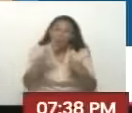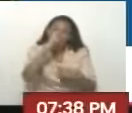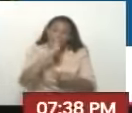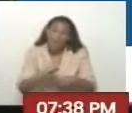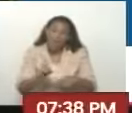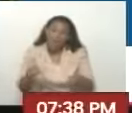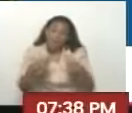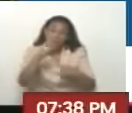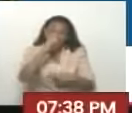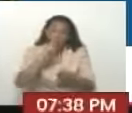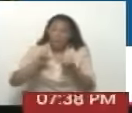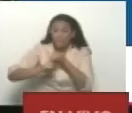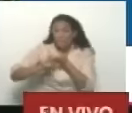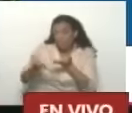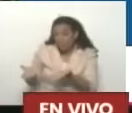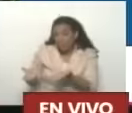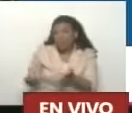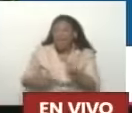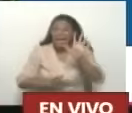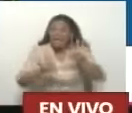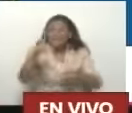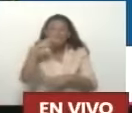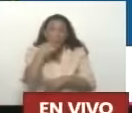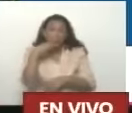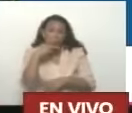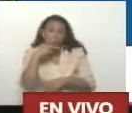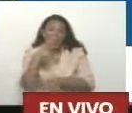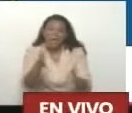De Silvia Mi esposa Cielita 15 de octubre